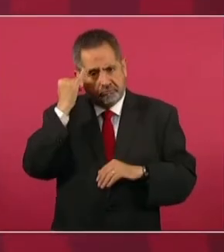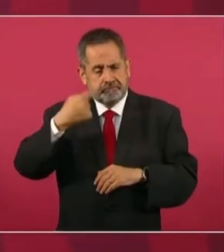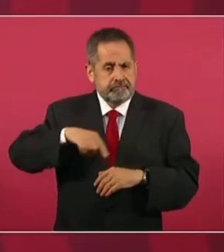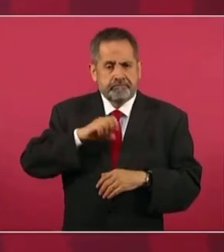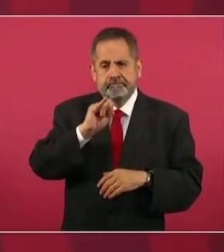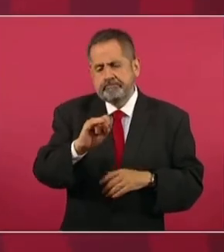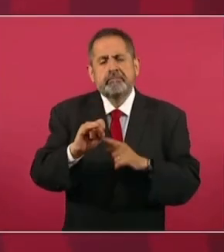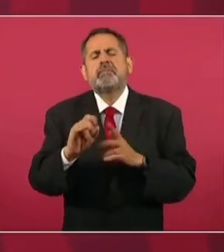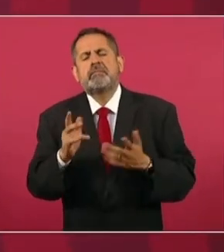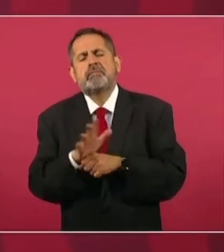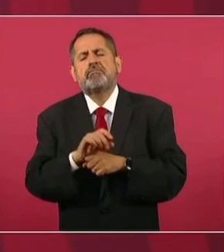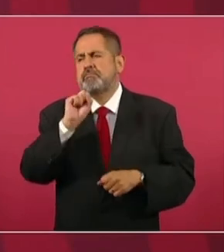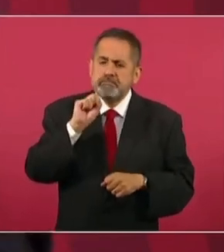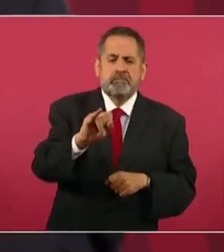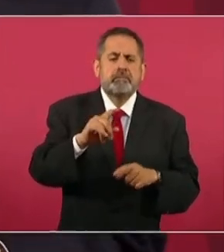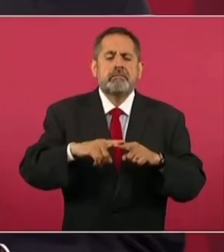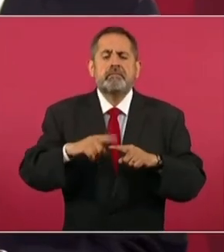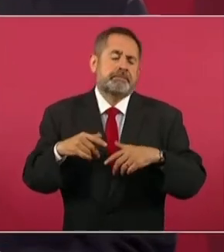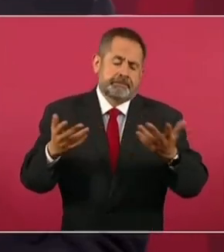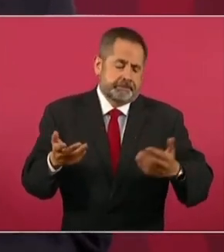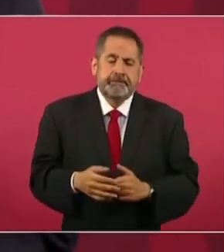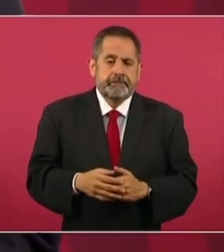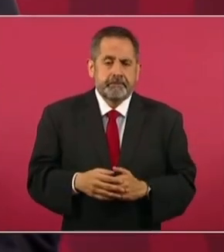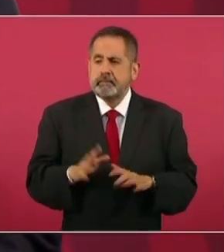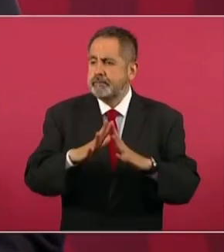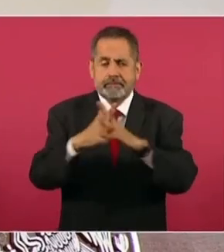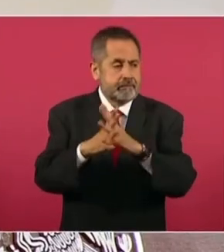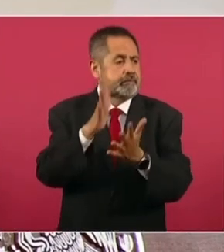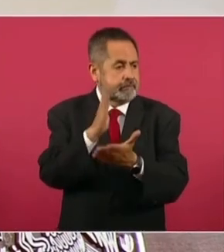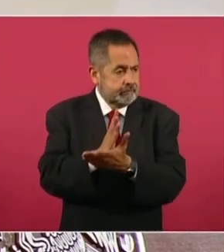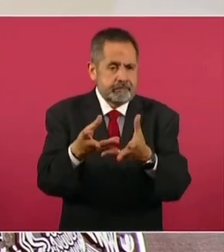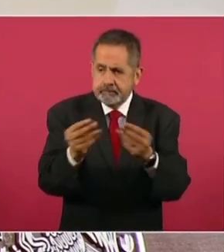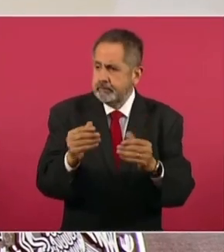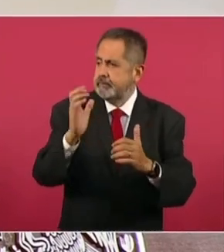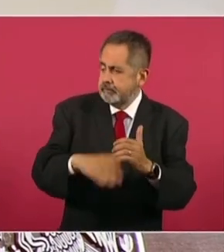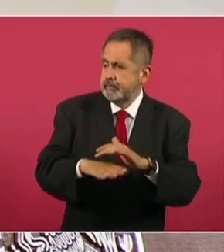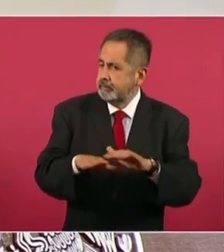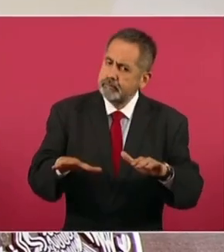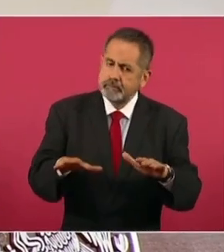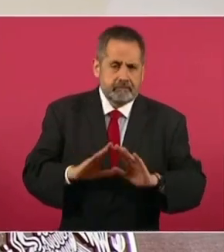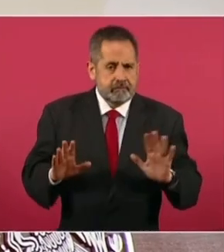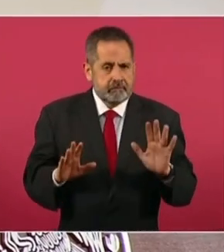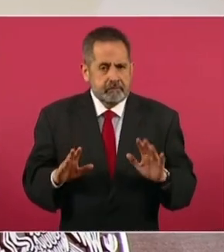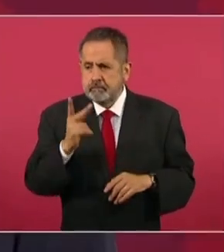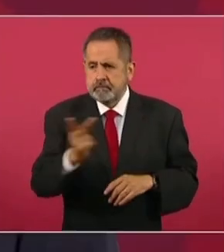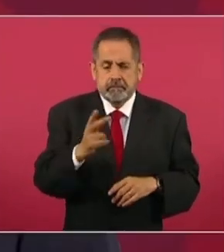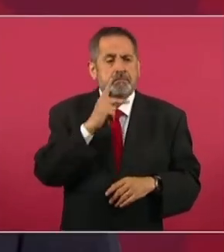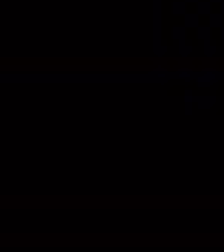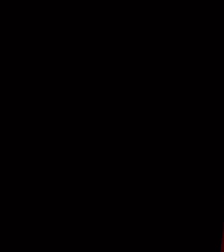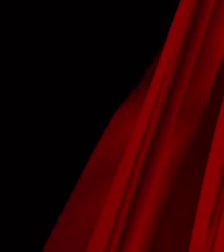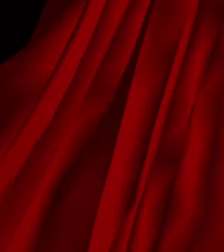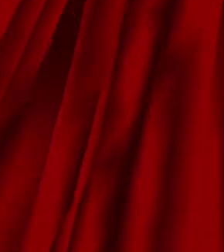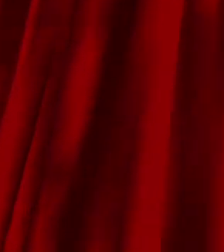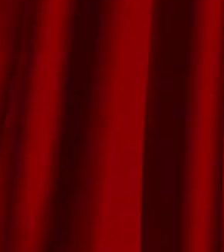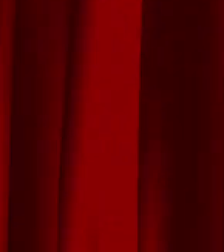sí estamos de acuerdo en promover? El cese al fuego y la búsqueda de la paz.